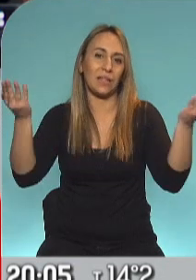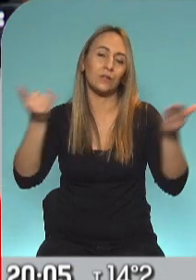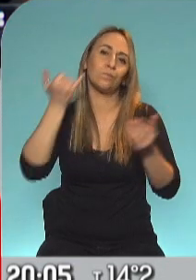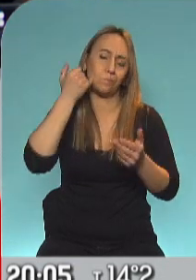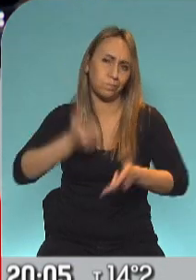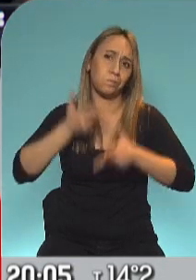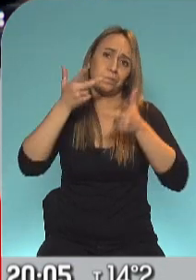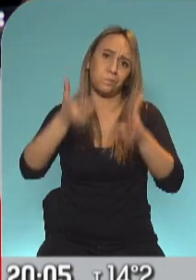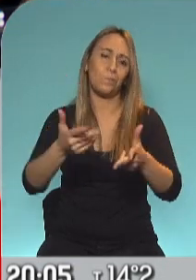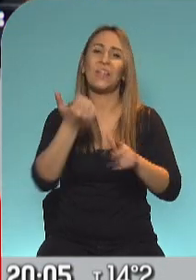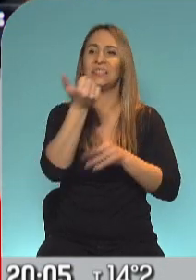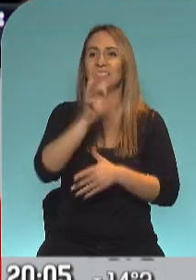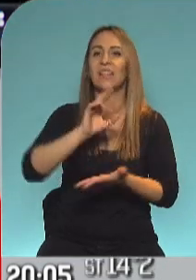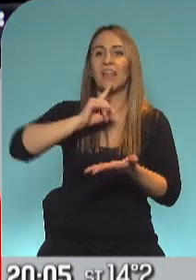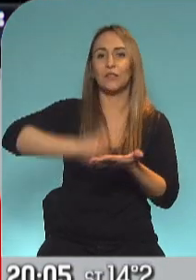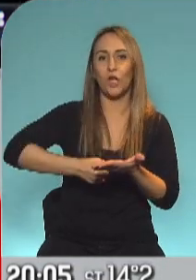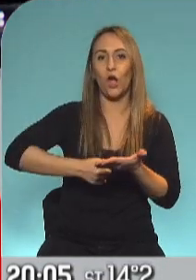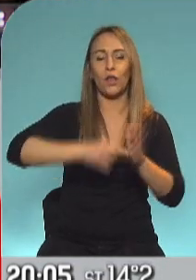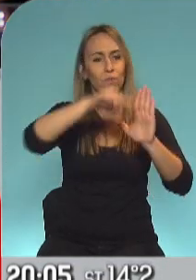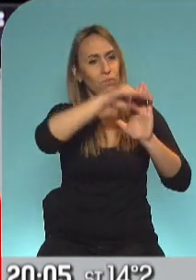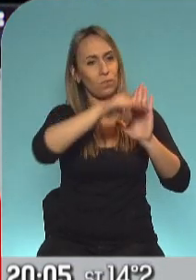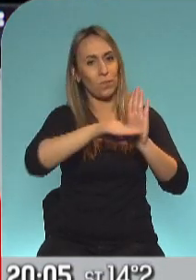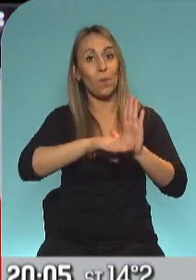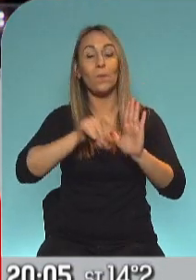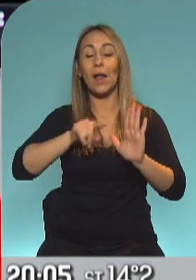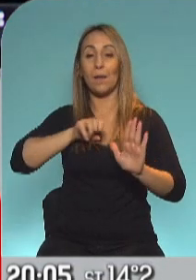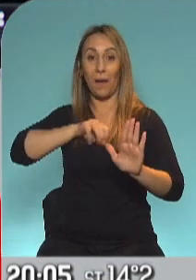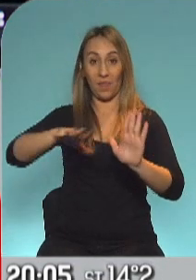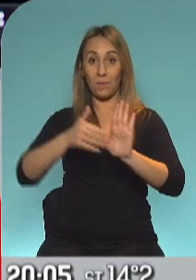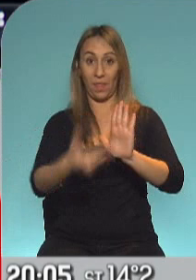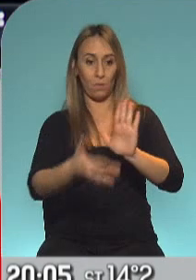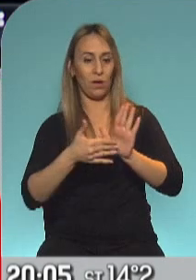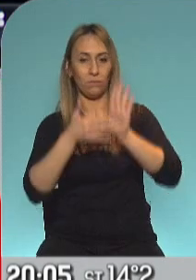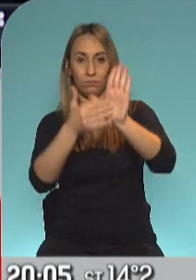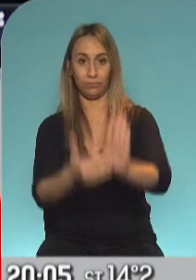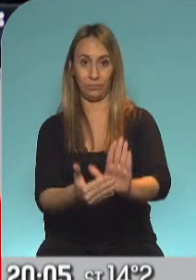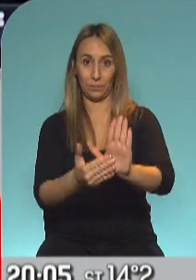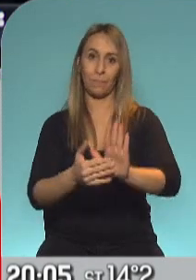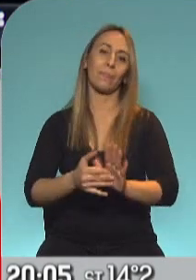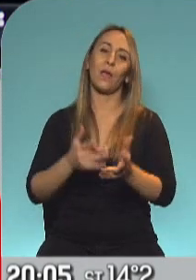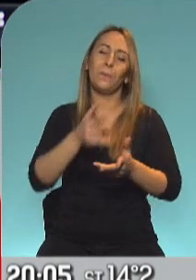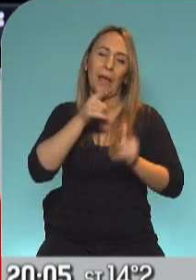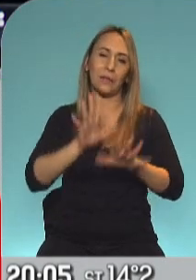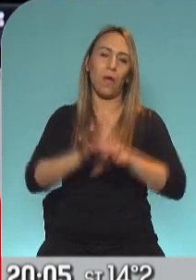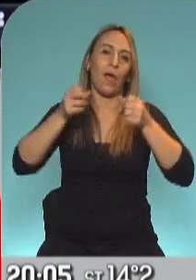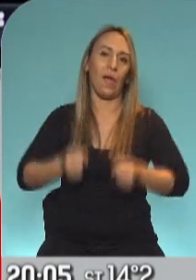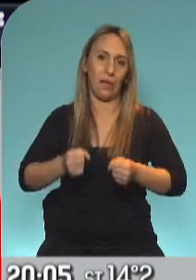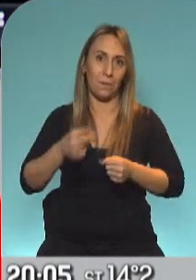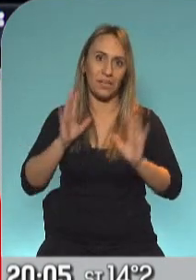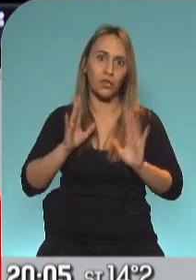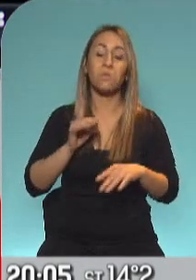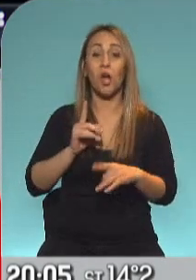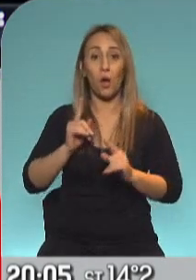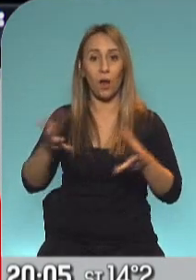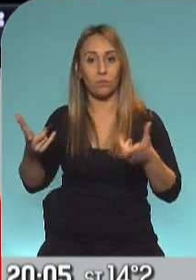veces, las 60 medidas post-pandemia. Bueno, es verdad que es un número que puede sonar caprichoso, pero en eso está trabajando el Gabinete Económico, ese